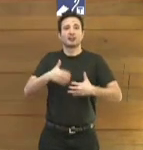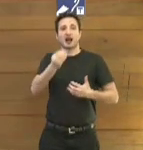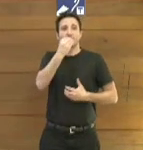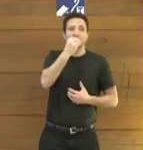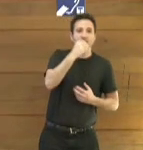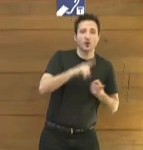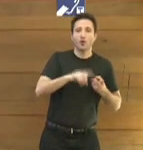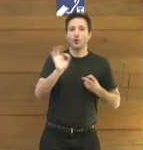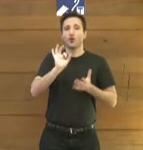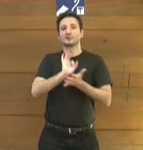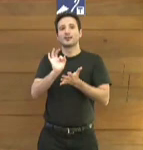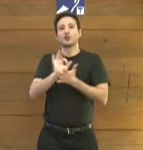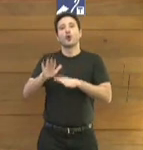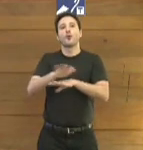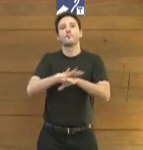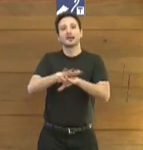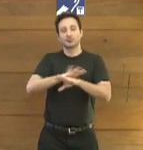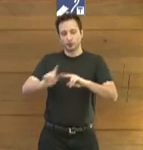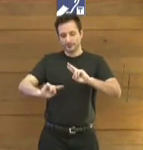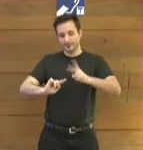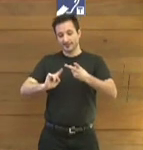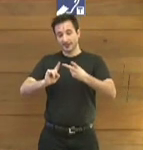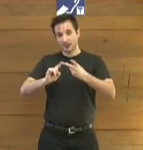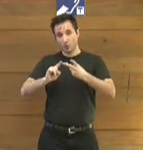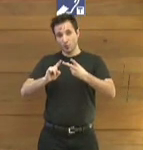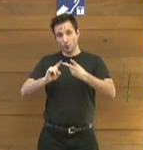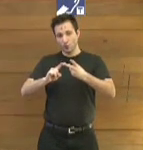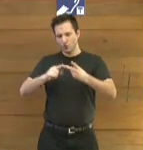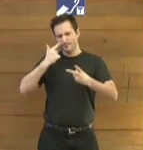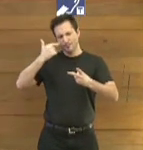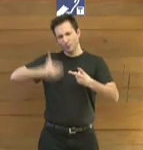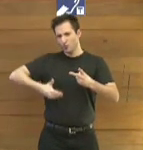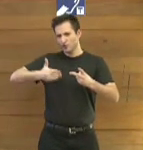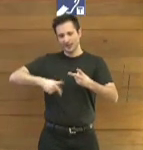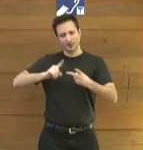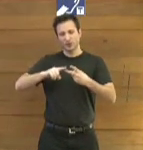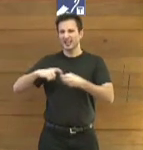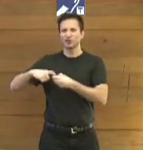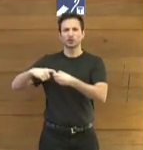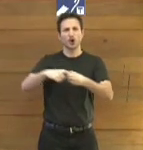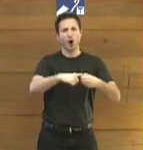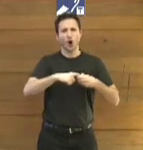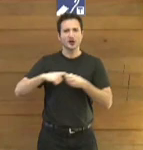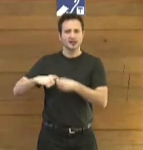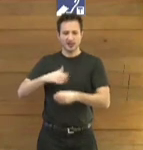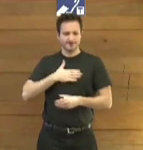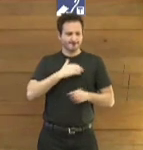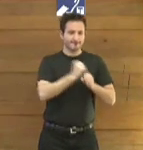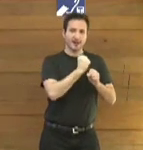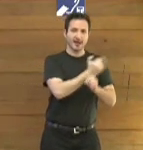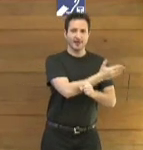algunos servicios básicos. La segunda, muy relevante, la solidaridad de nuestro personal.